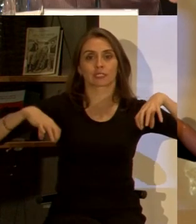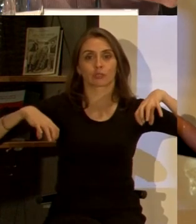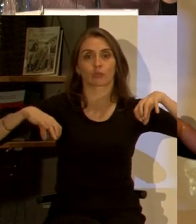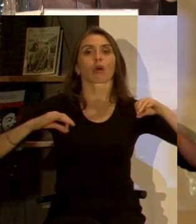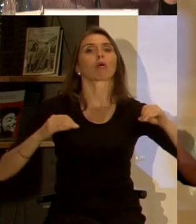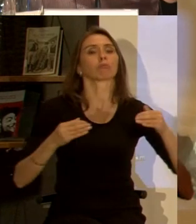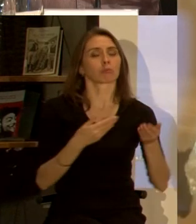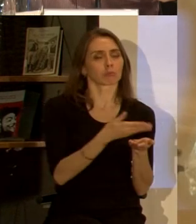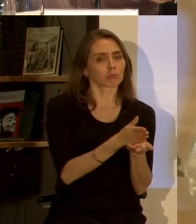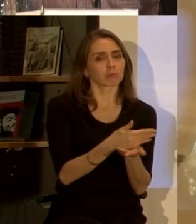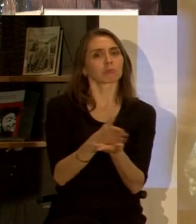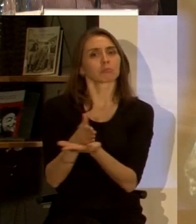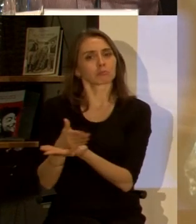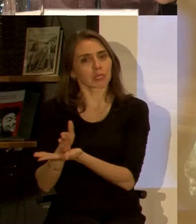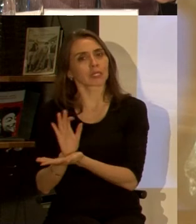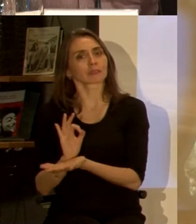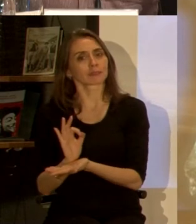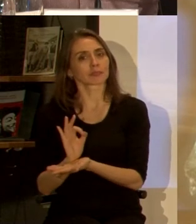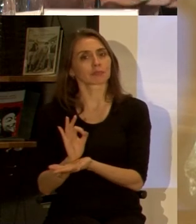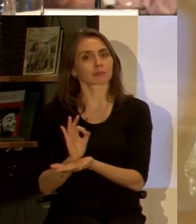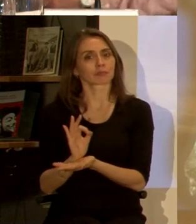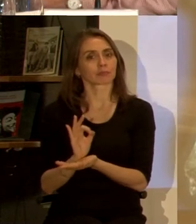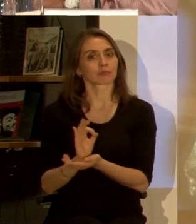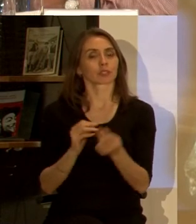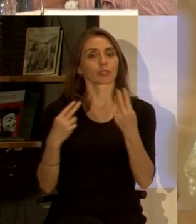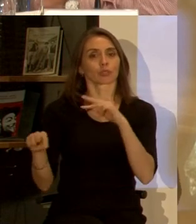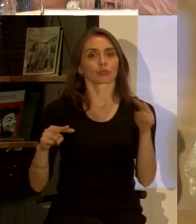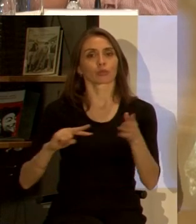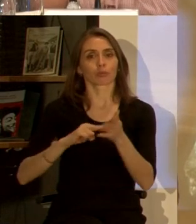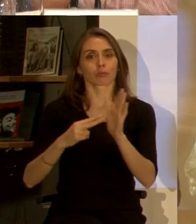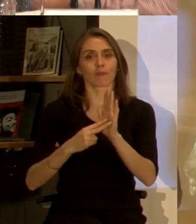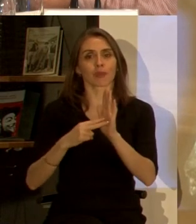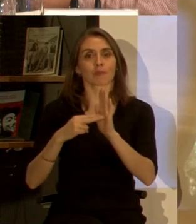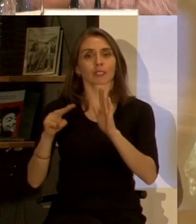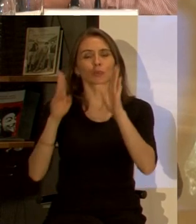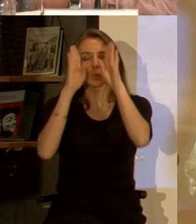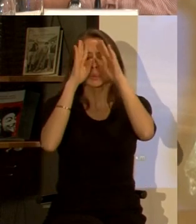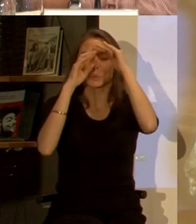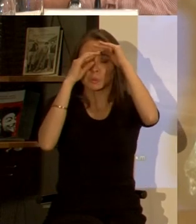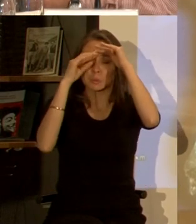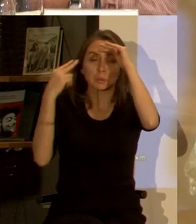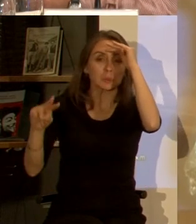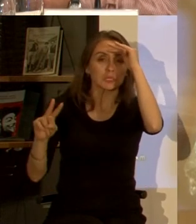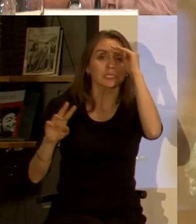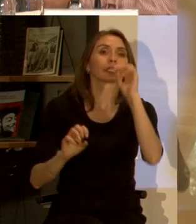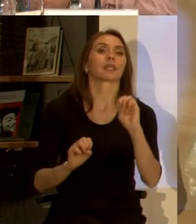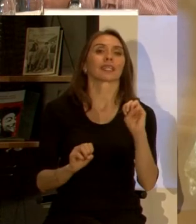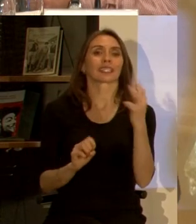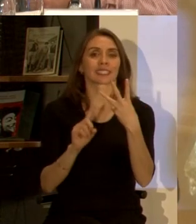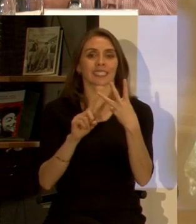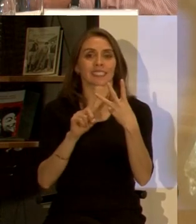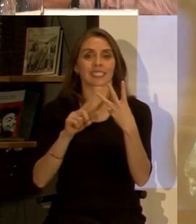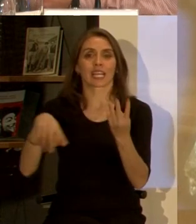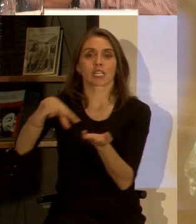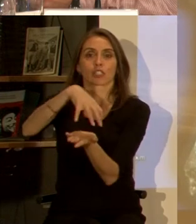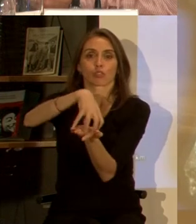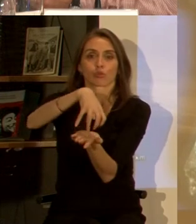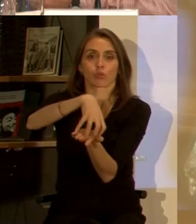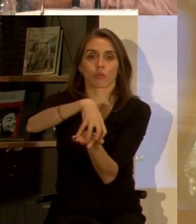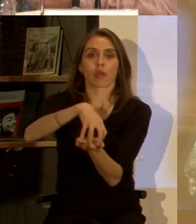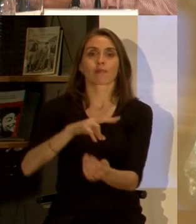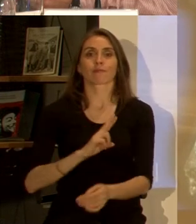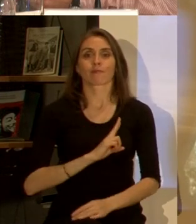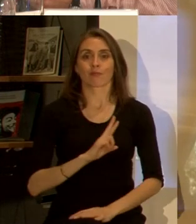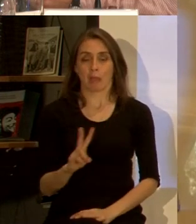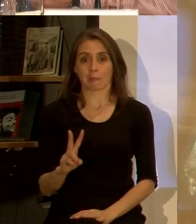planificación y con todos sus problemas y sus paradigmas ¿no? pero hay una tercera área metropolitana que es el área de